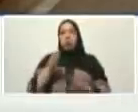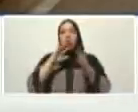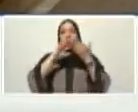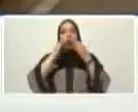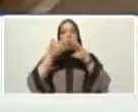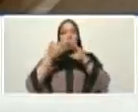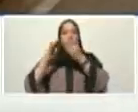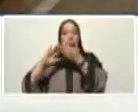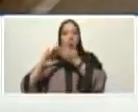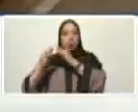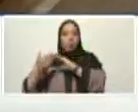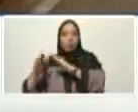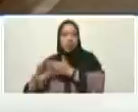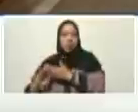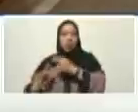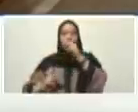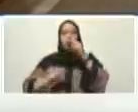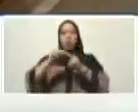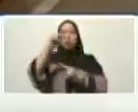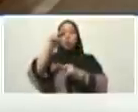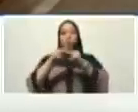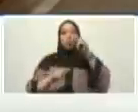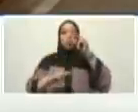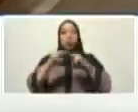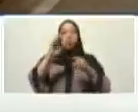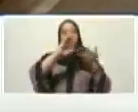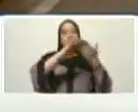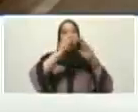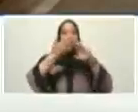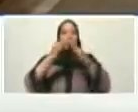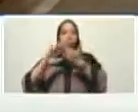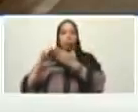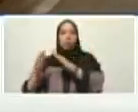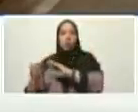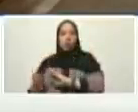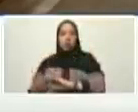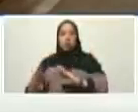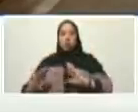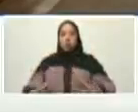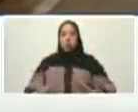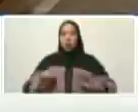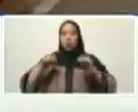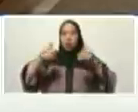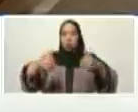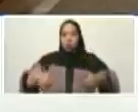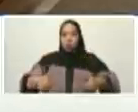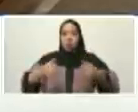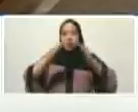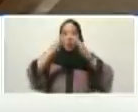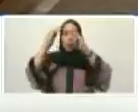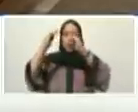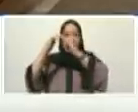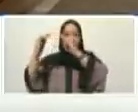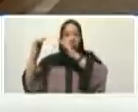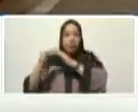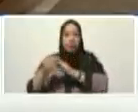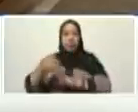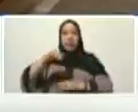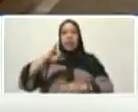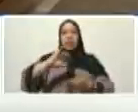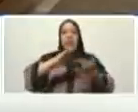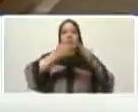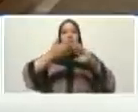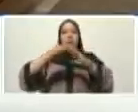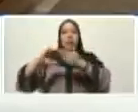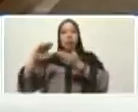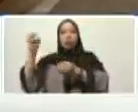comunidad comuna donde nace un urbanismo ahí deben hacer un poderoso consejo